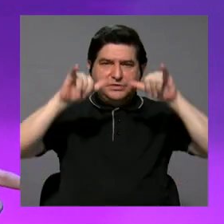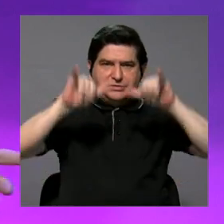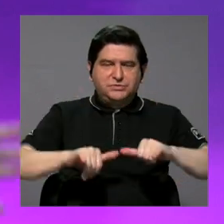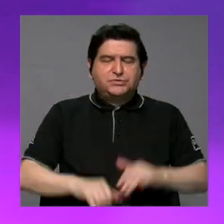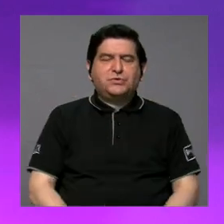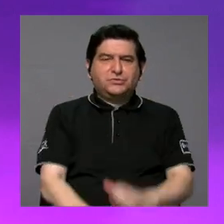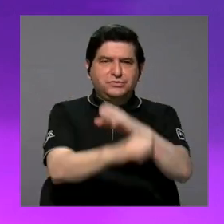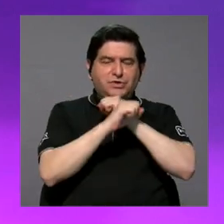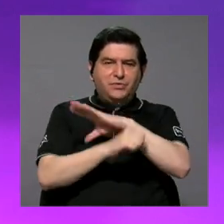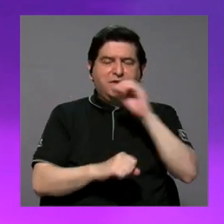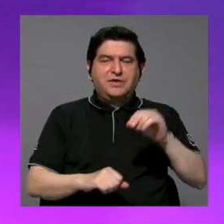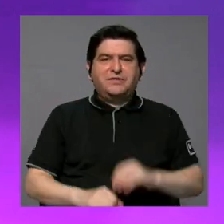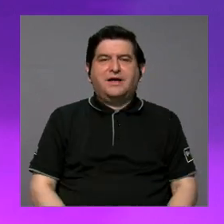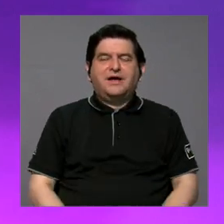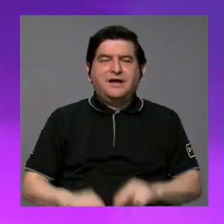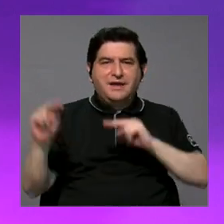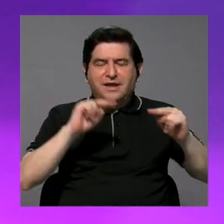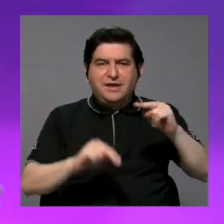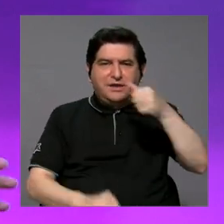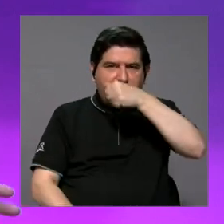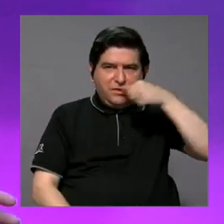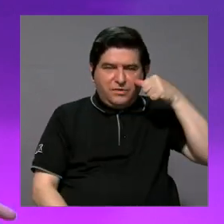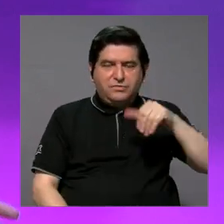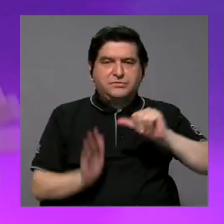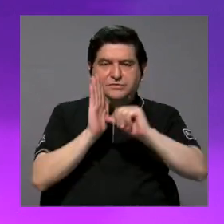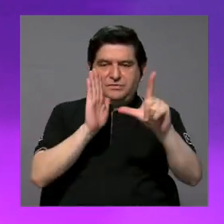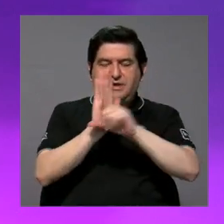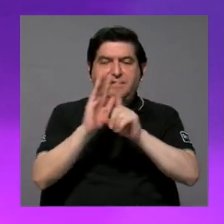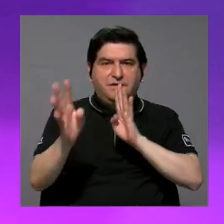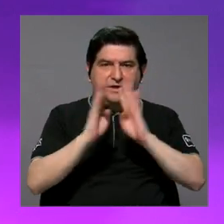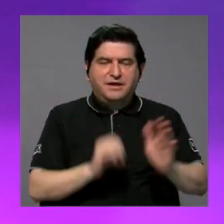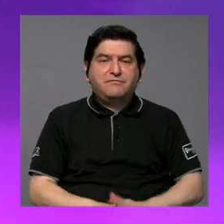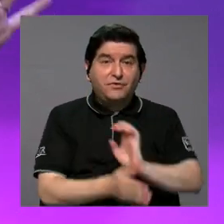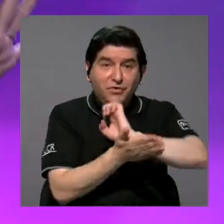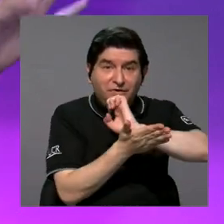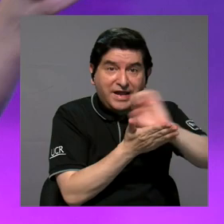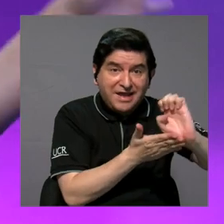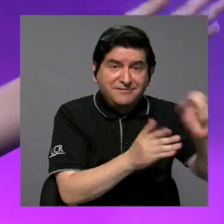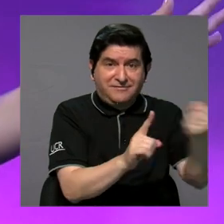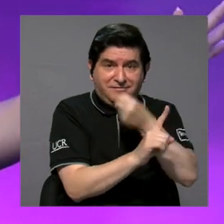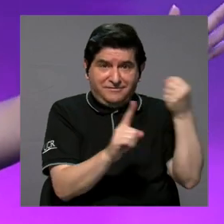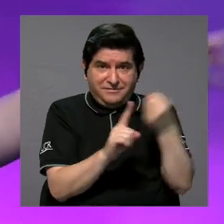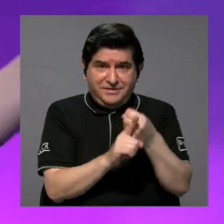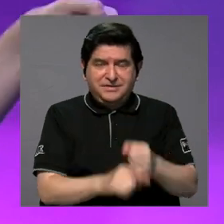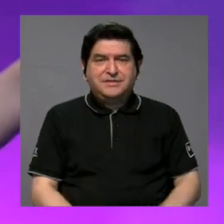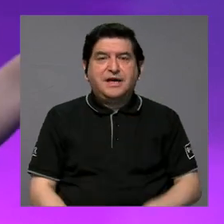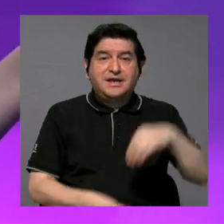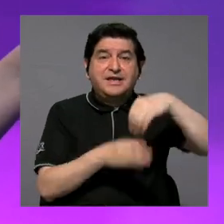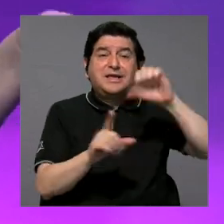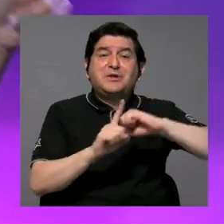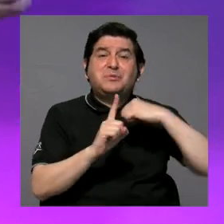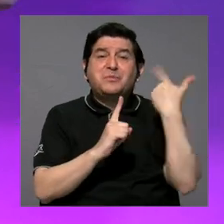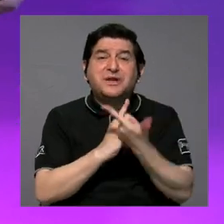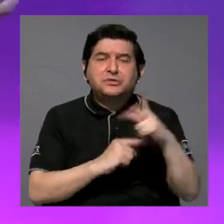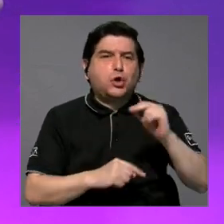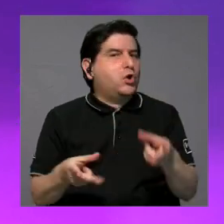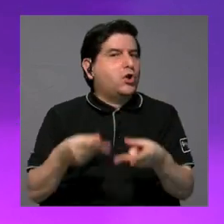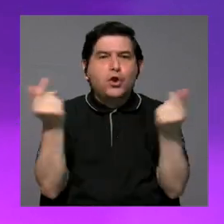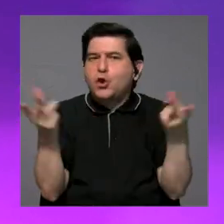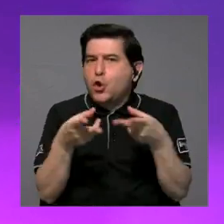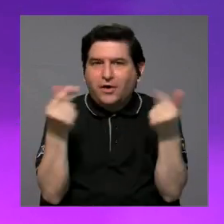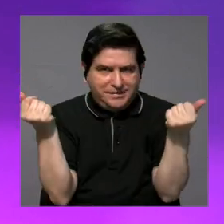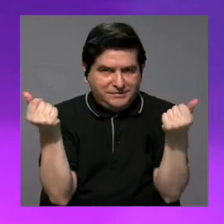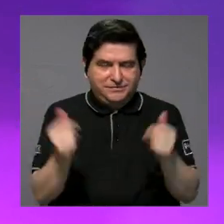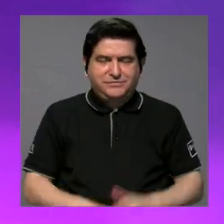Seguridad y Narcotráfico en la Asamblea Legislativa hace poco habló sobre prevención de la violencia como inversión social y no como un gasto.